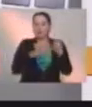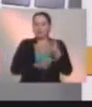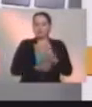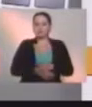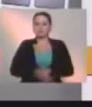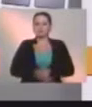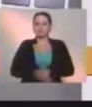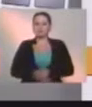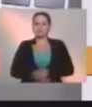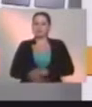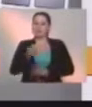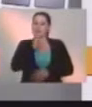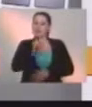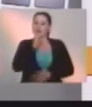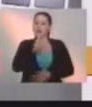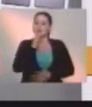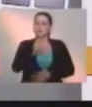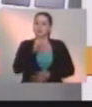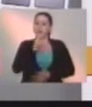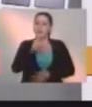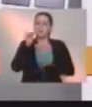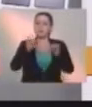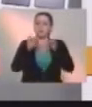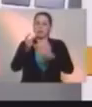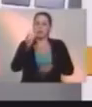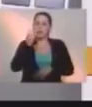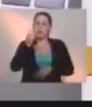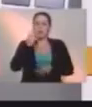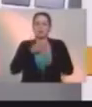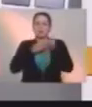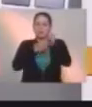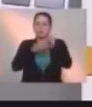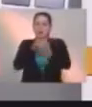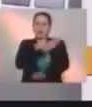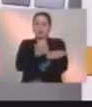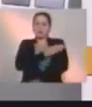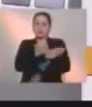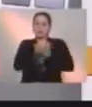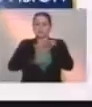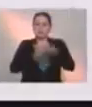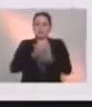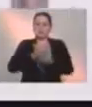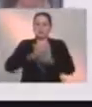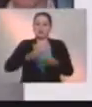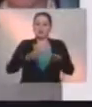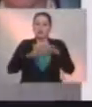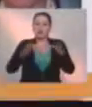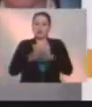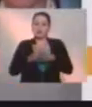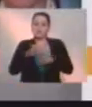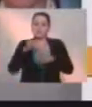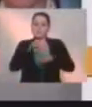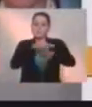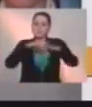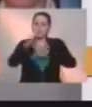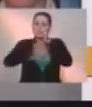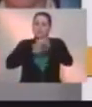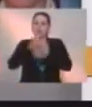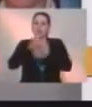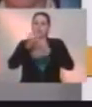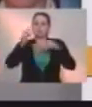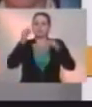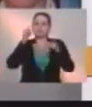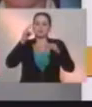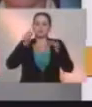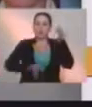ante el dirigente de oposición, Oscar Férez, quien se acaba de reunir con la coordinación policial del Ministerio de Interior y Justicia, también el director de la Policía